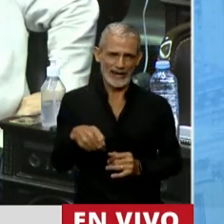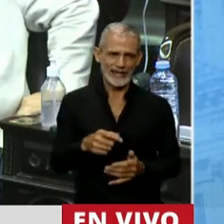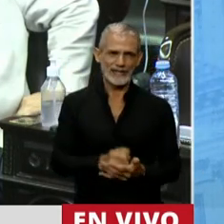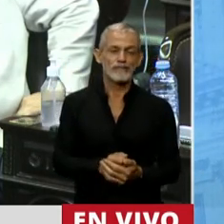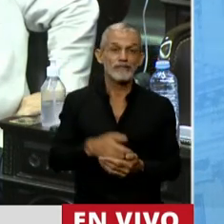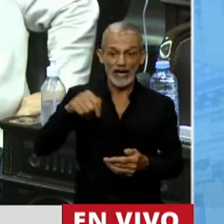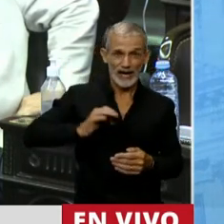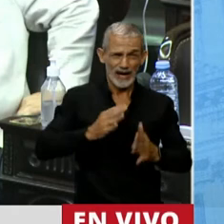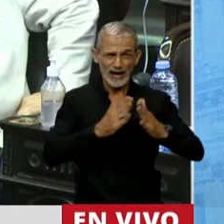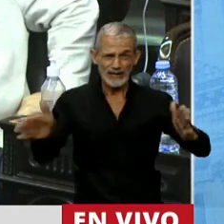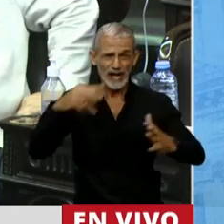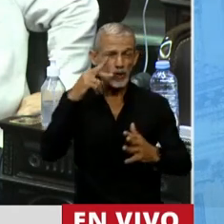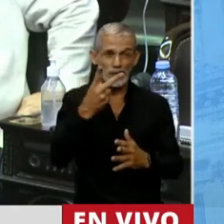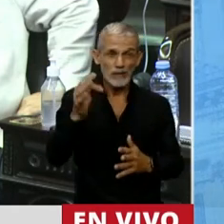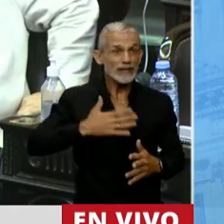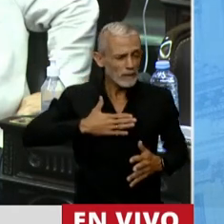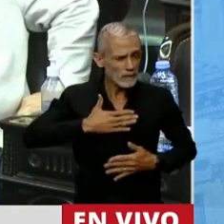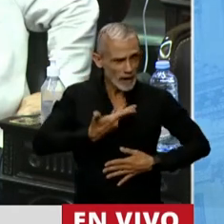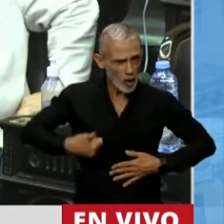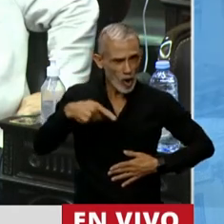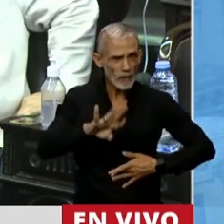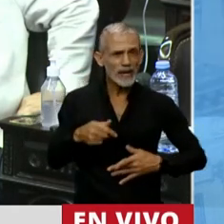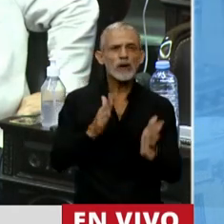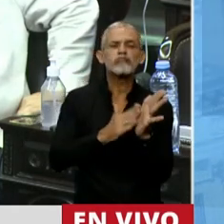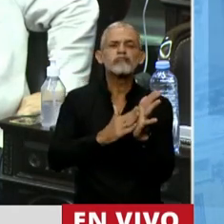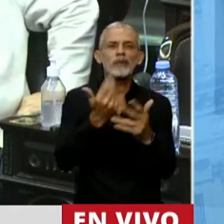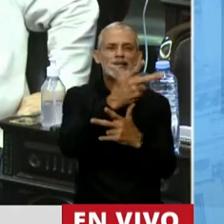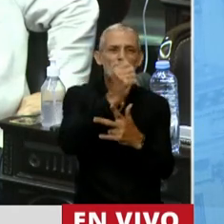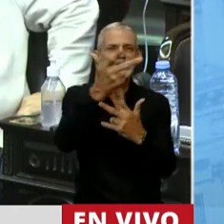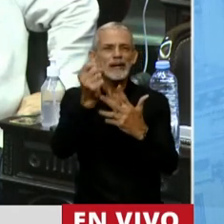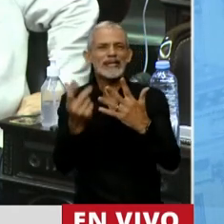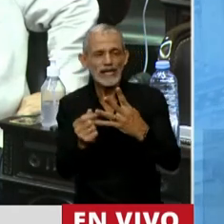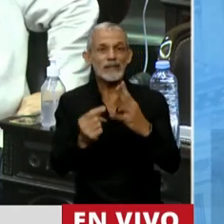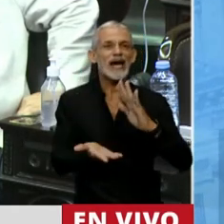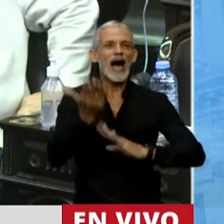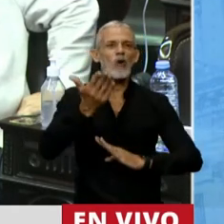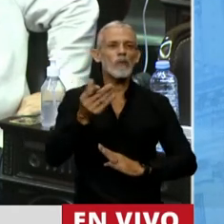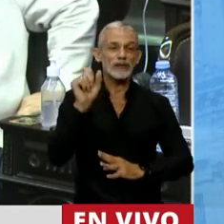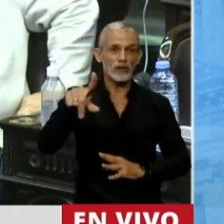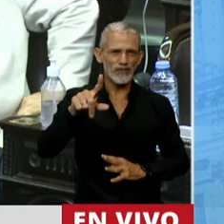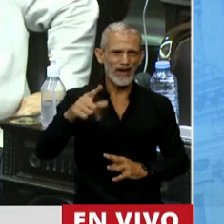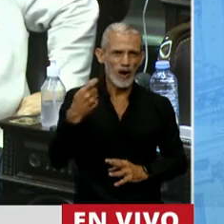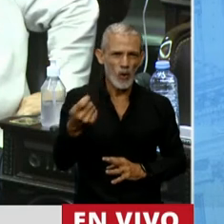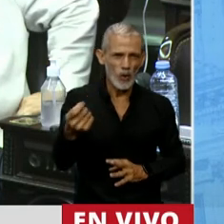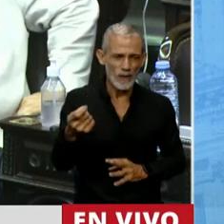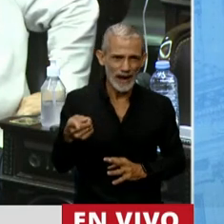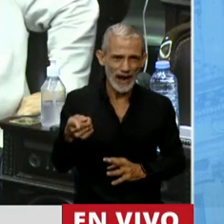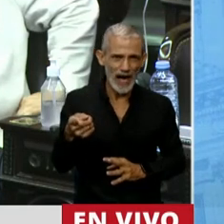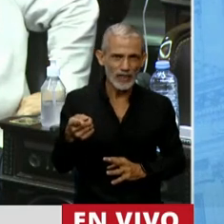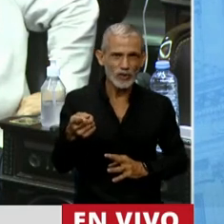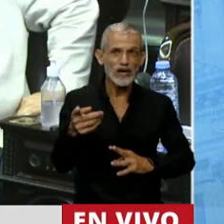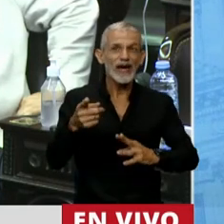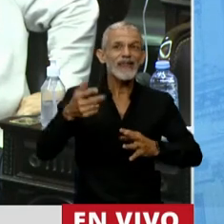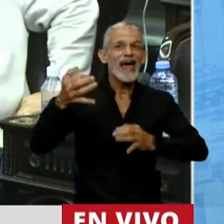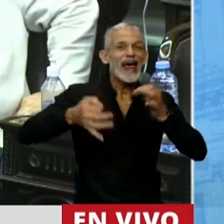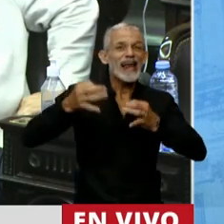Durante este año, el gobierno, mi gobierno, garantizó trimestralmente el incremento de los haberes previsionales según el